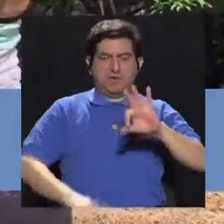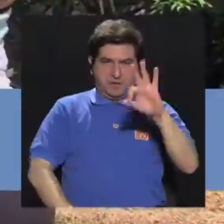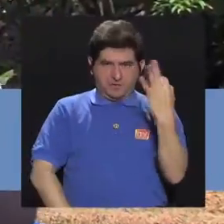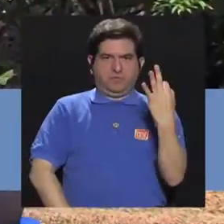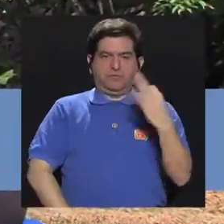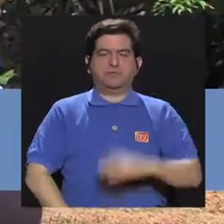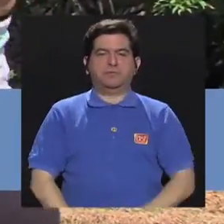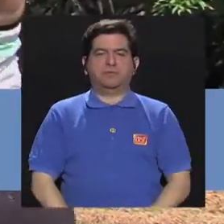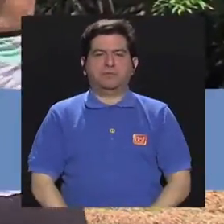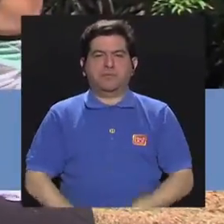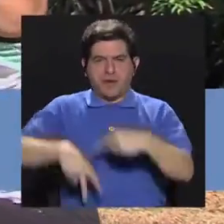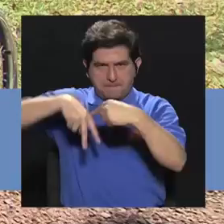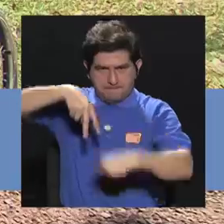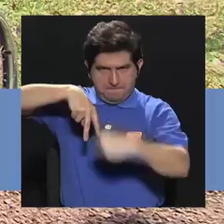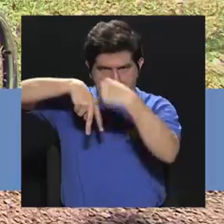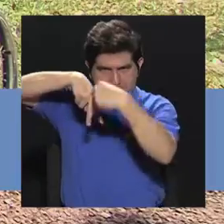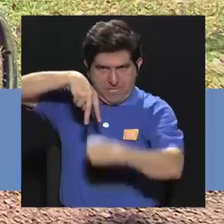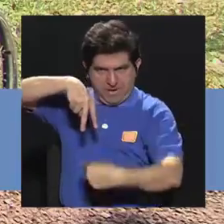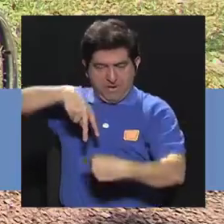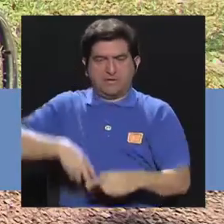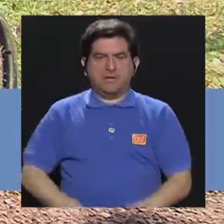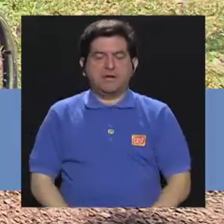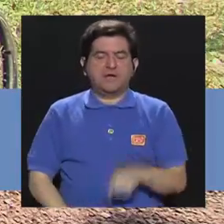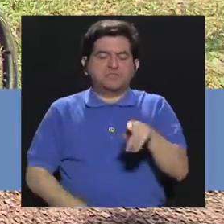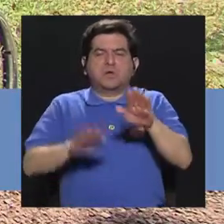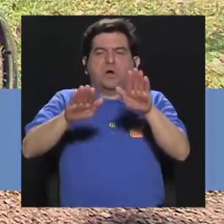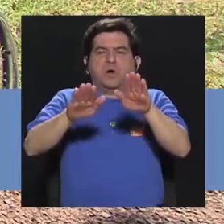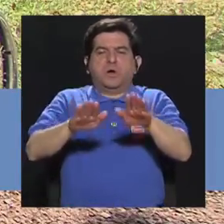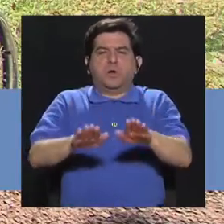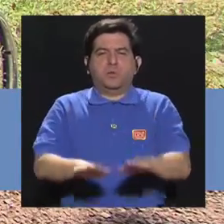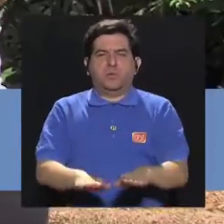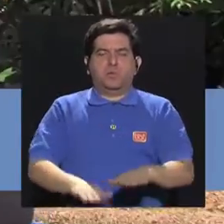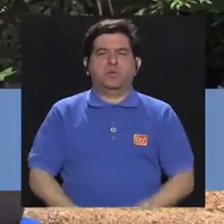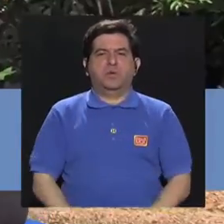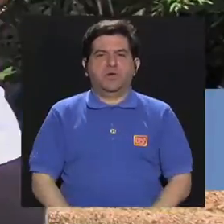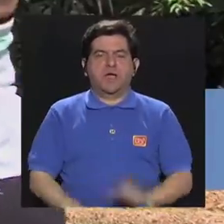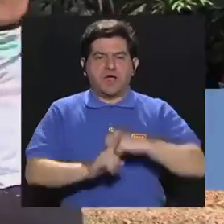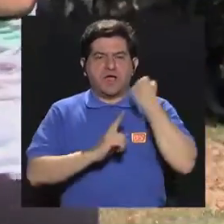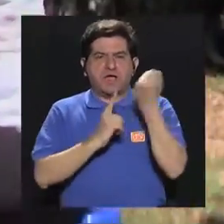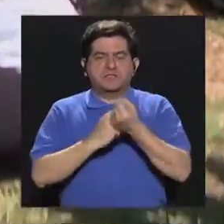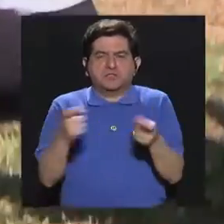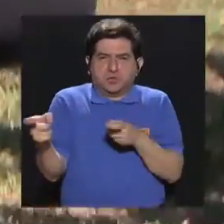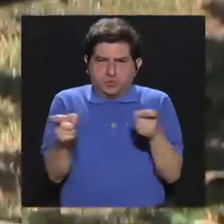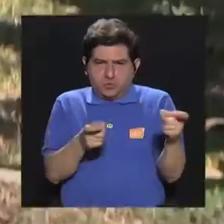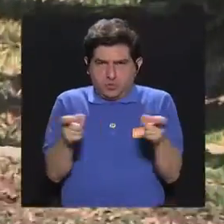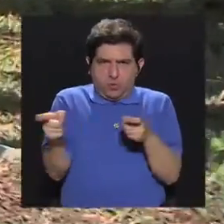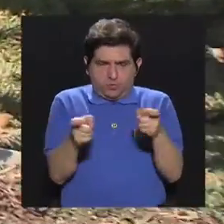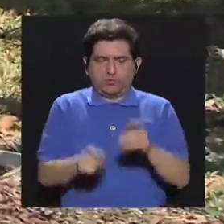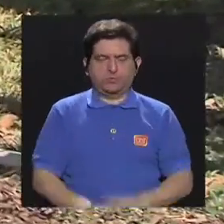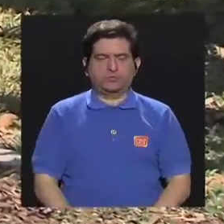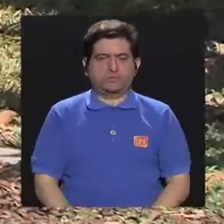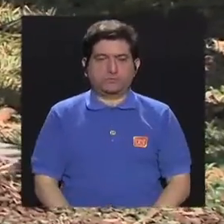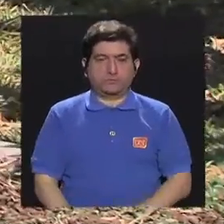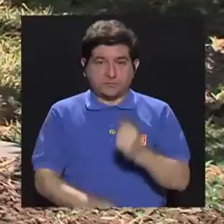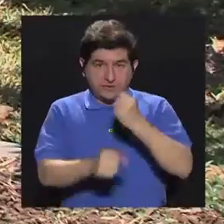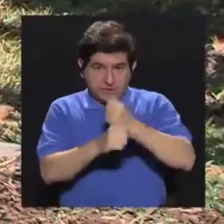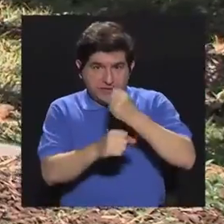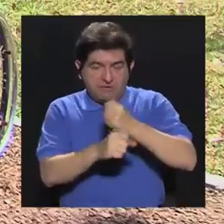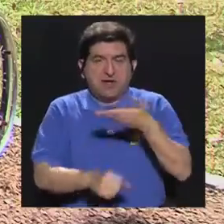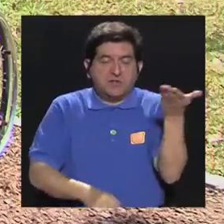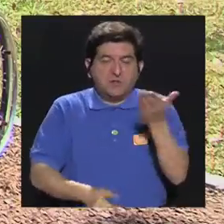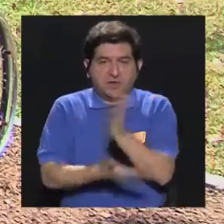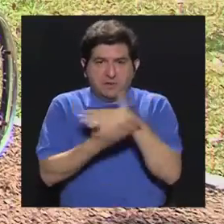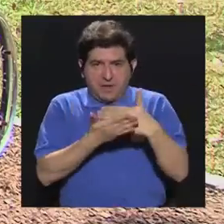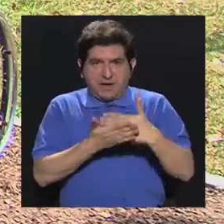manteniendo la postura. Las piernas en este momento son más pasivas, más que todo están en posición de control. Y aquí estamos